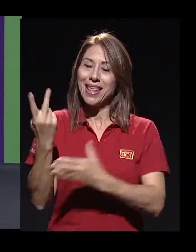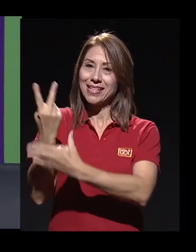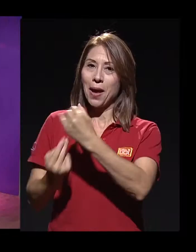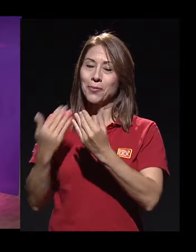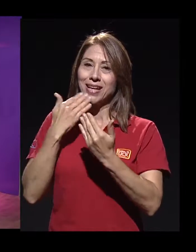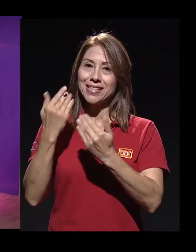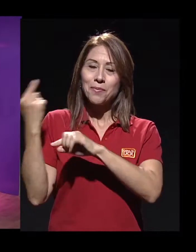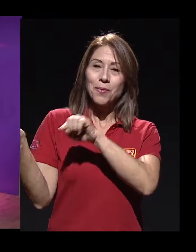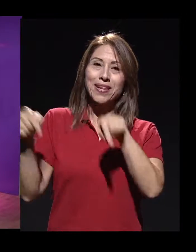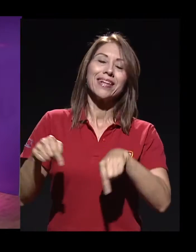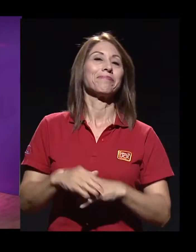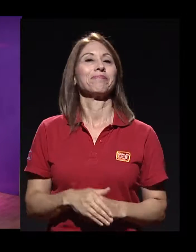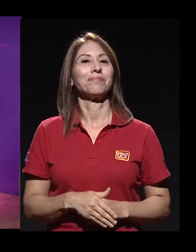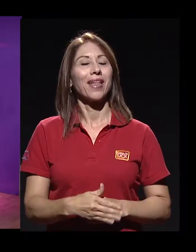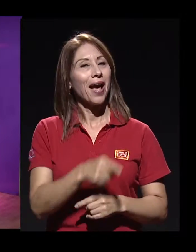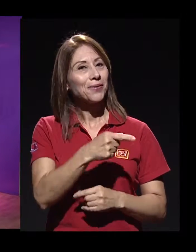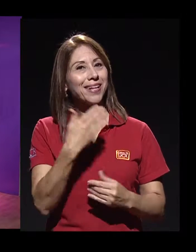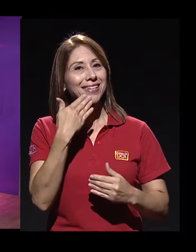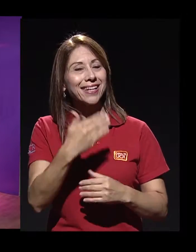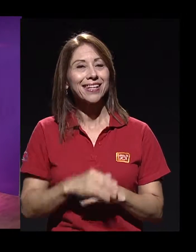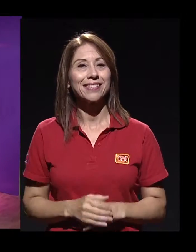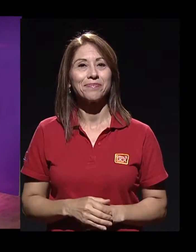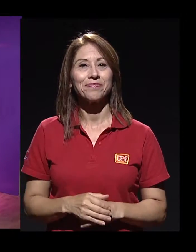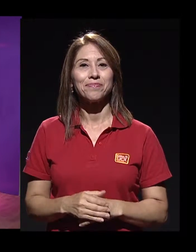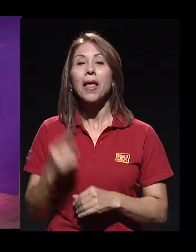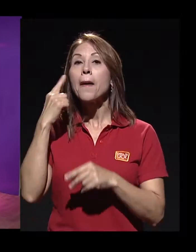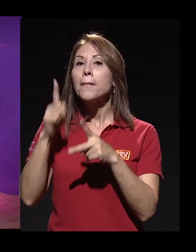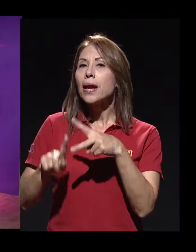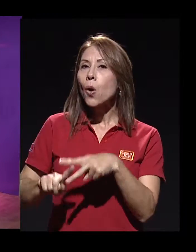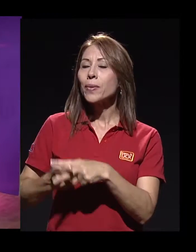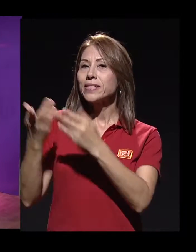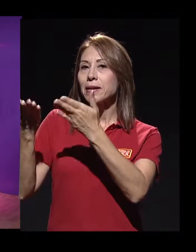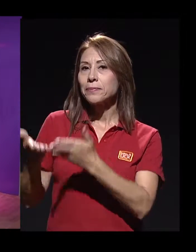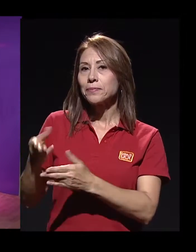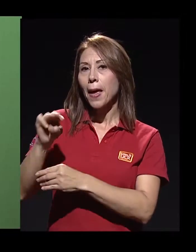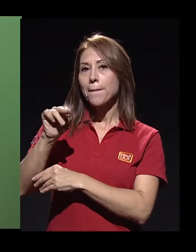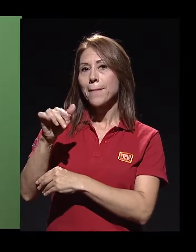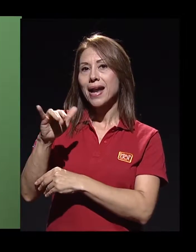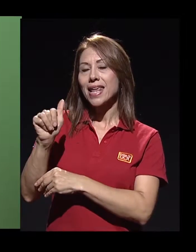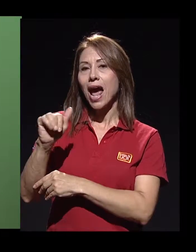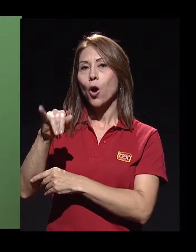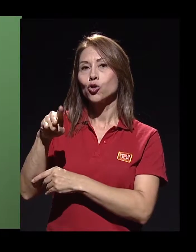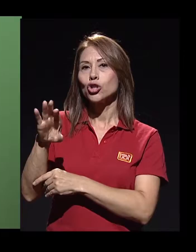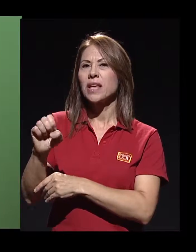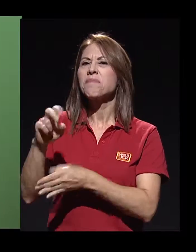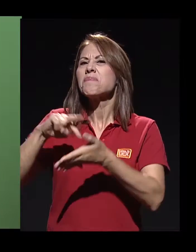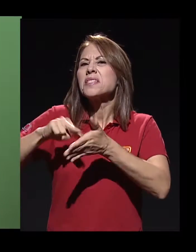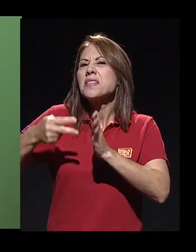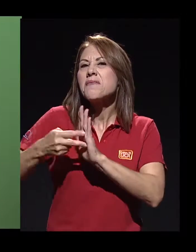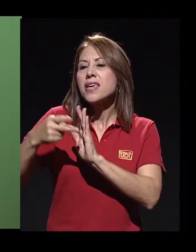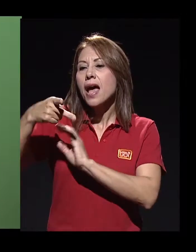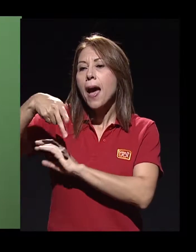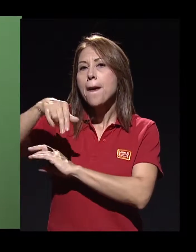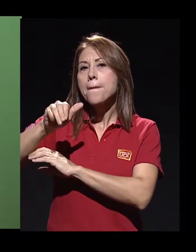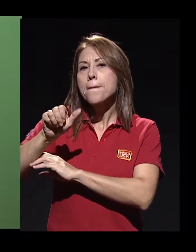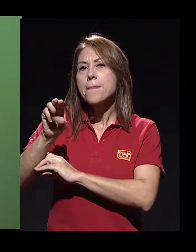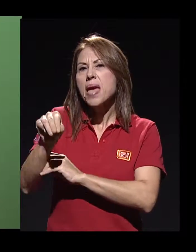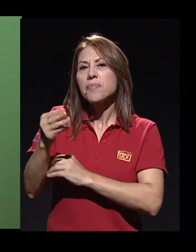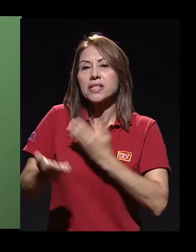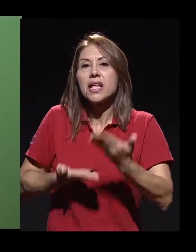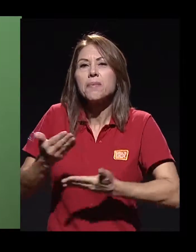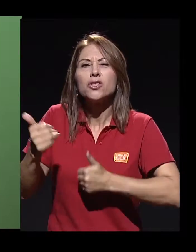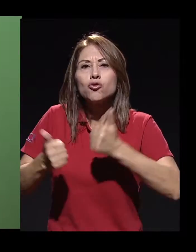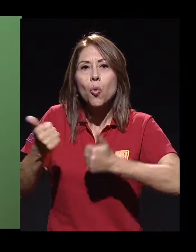a las dos y muchas gracias por venir. A usted la gracias. Para comenzar María José, ¿qué es el PIAM? ¿Qué servicios ofrece?